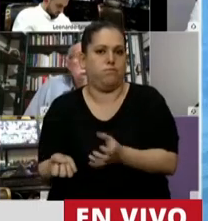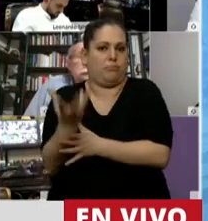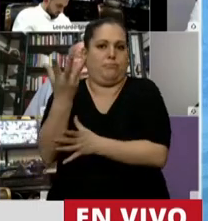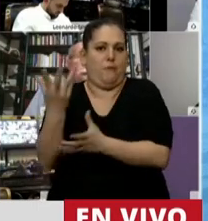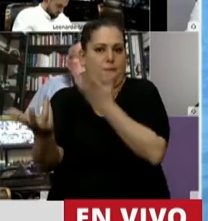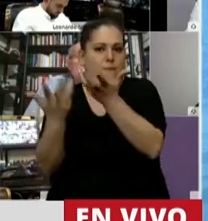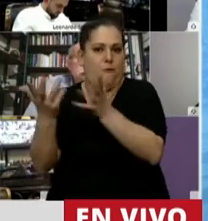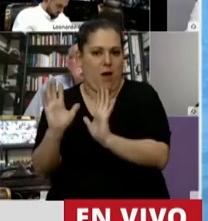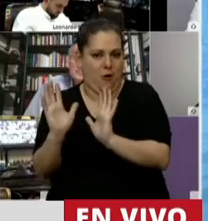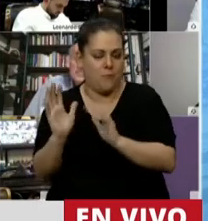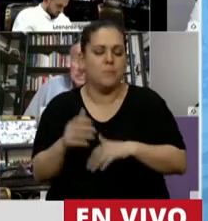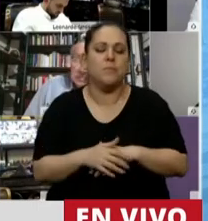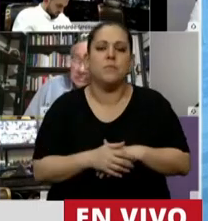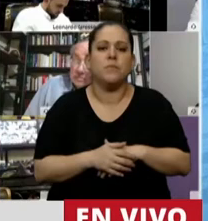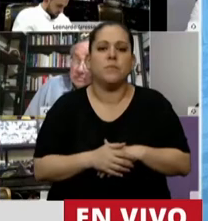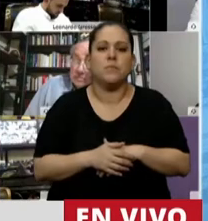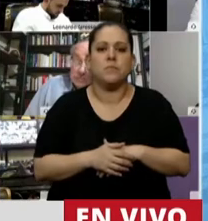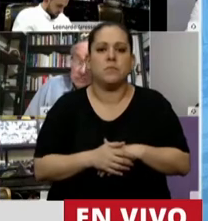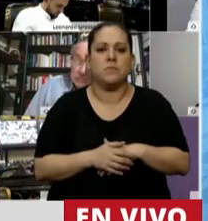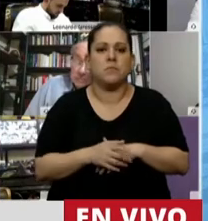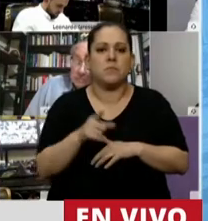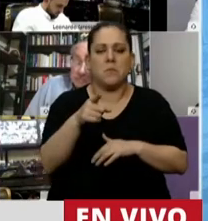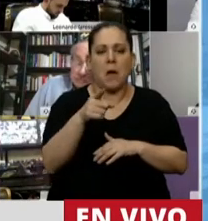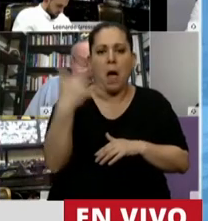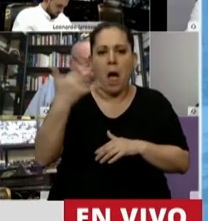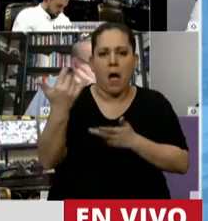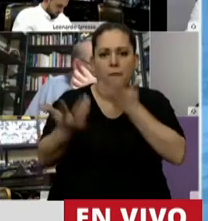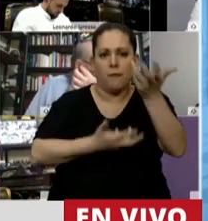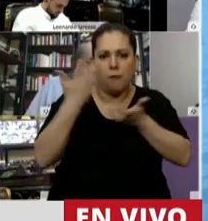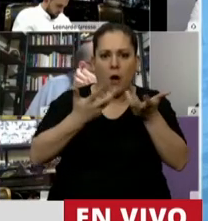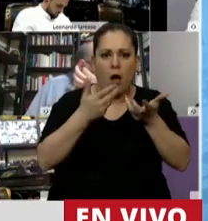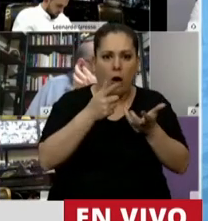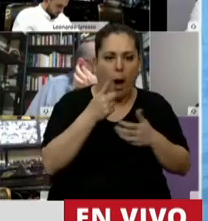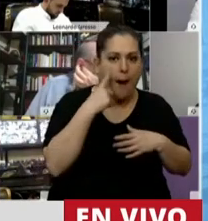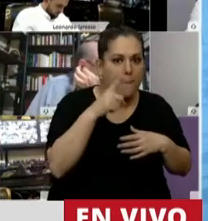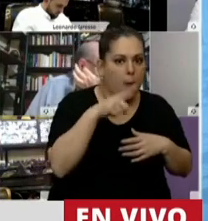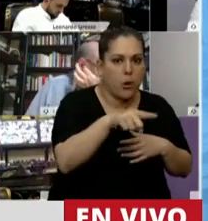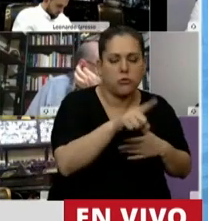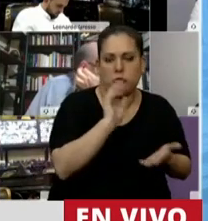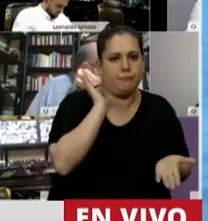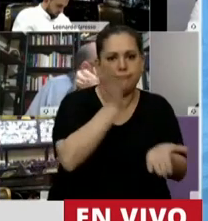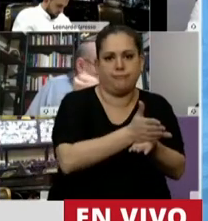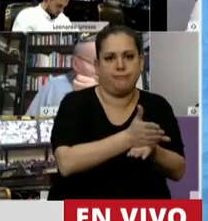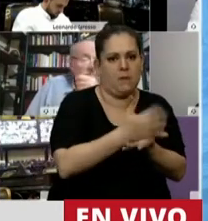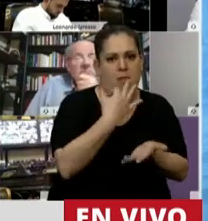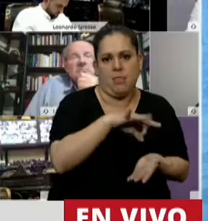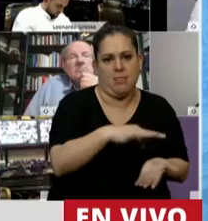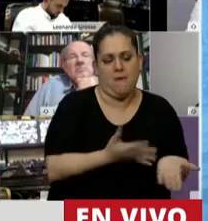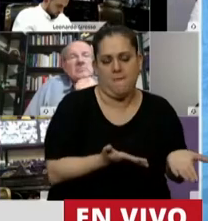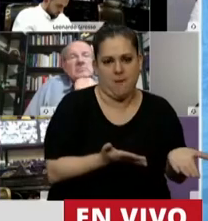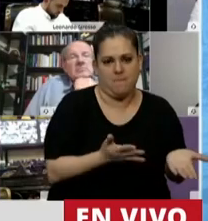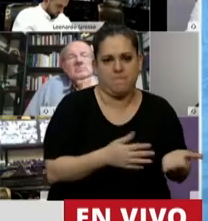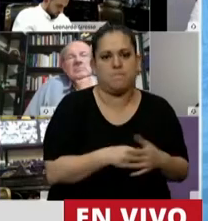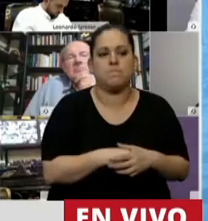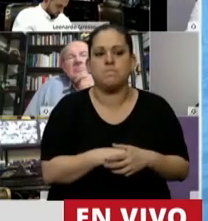superficie quemada, en forma no deliberada, se ve sancionado por un hecho que no es atribuible a su persona. En